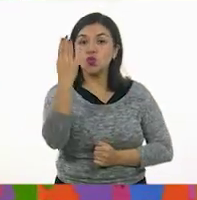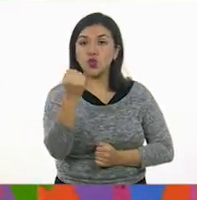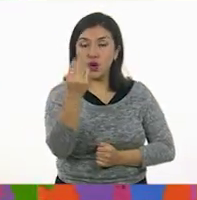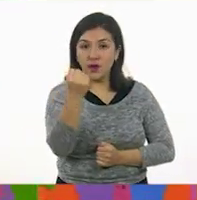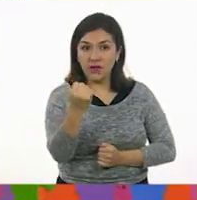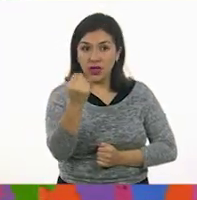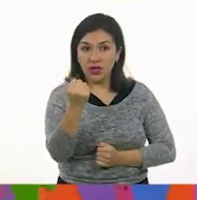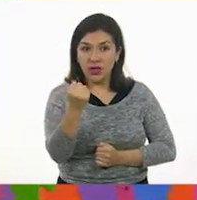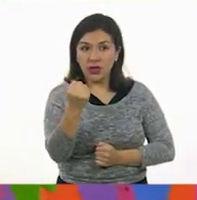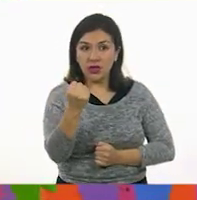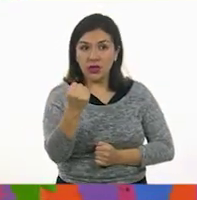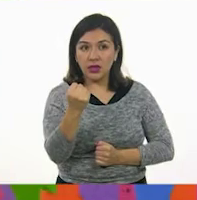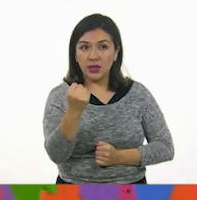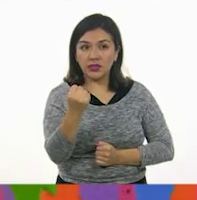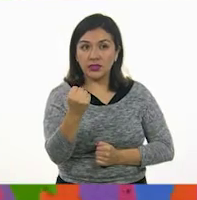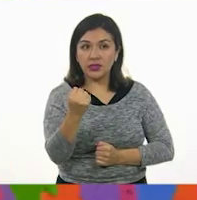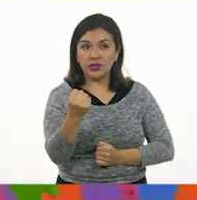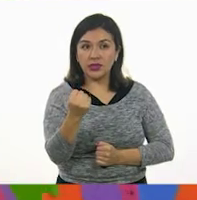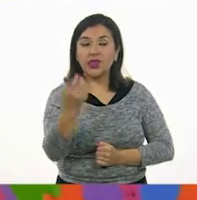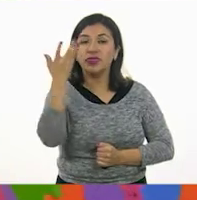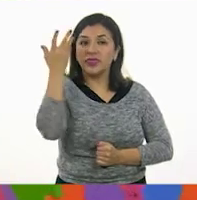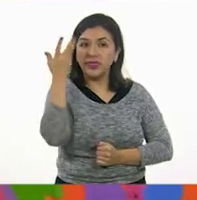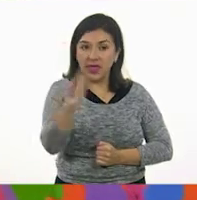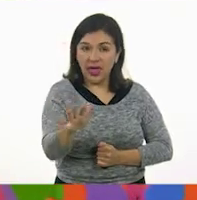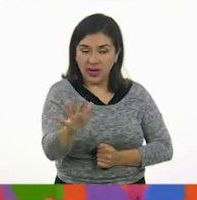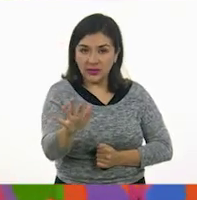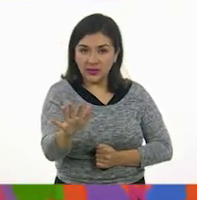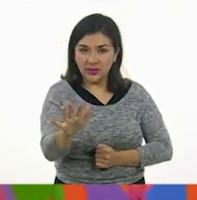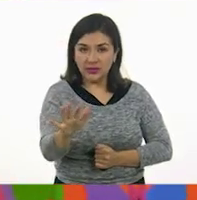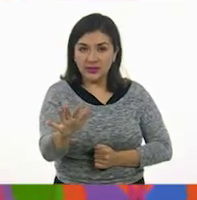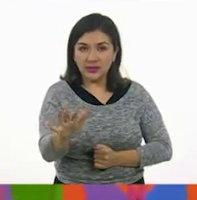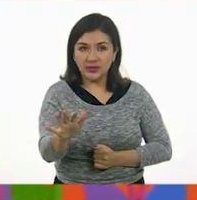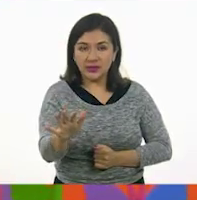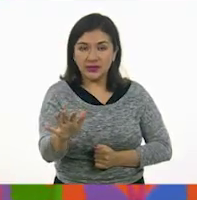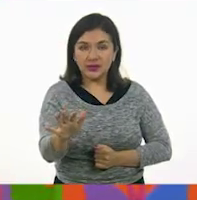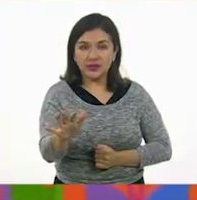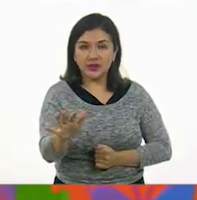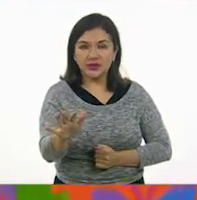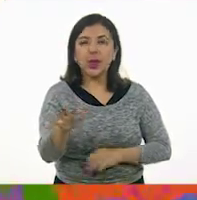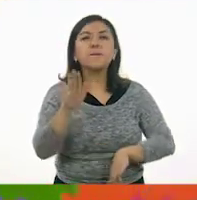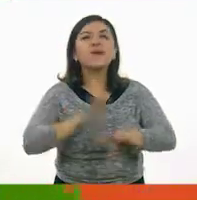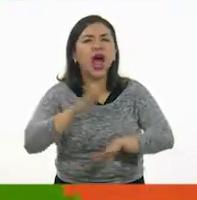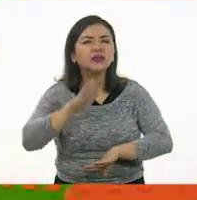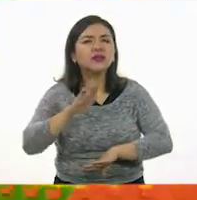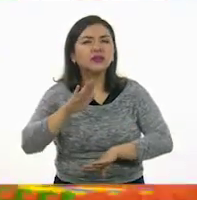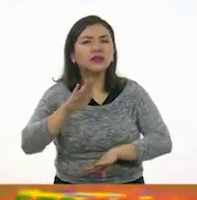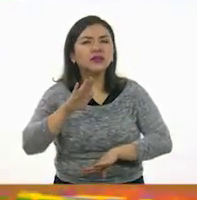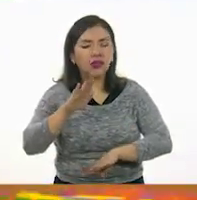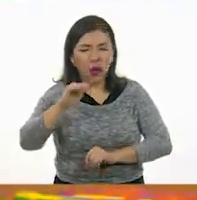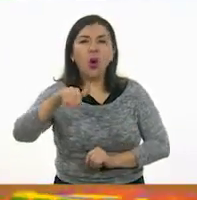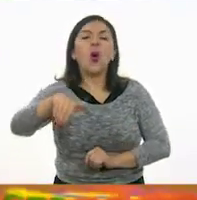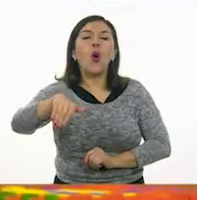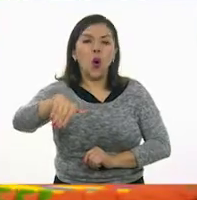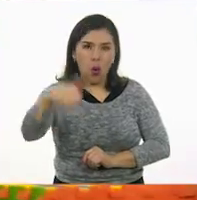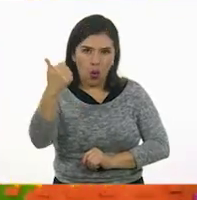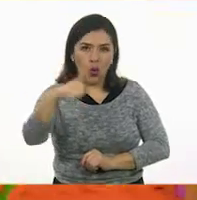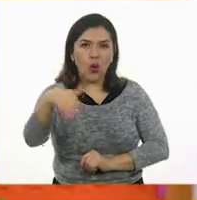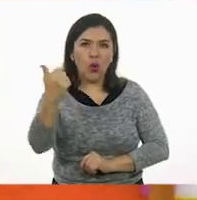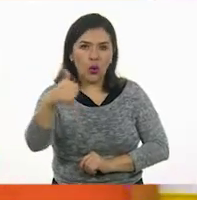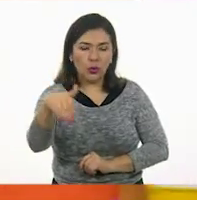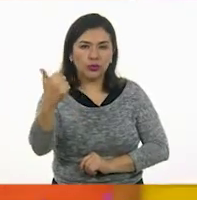nueve, diez. ¿Qué sigue? Sigue el once. Diez,